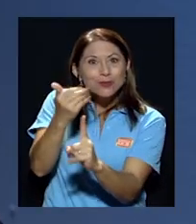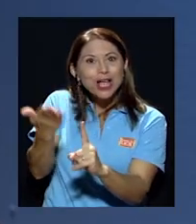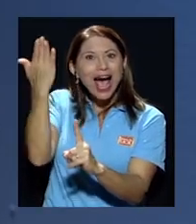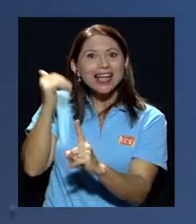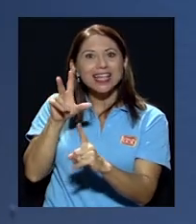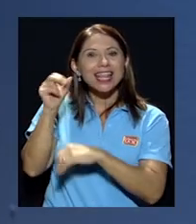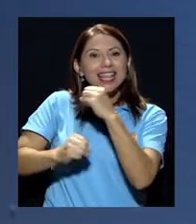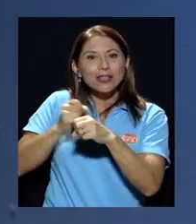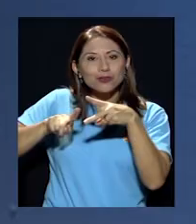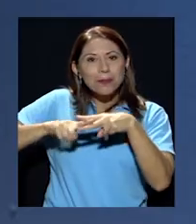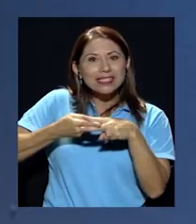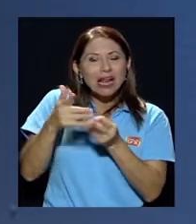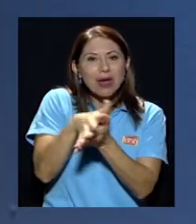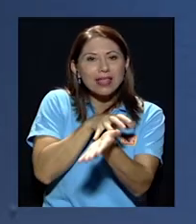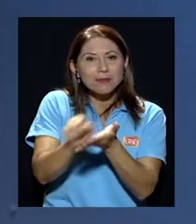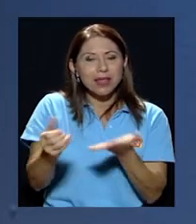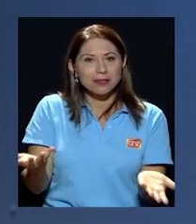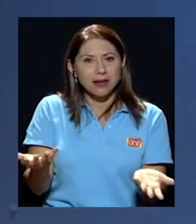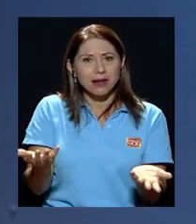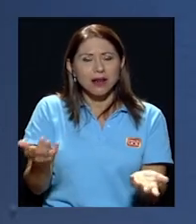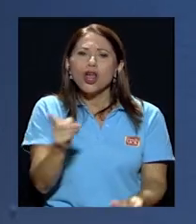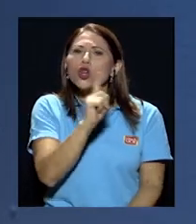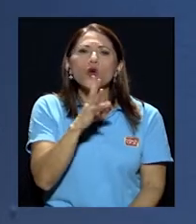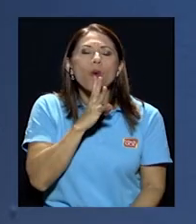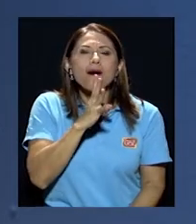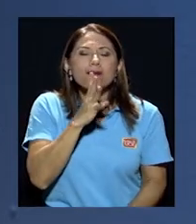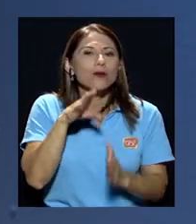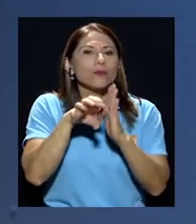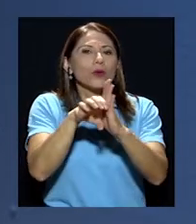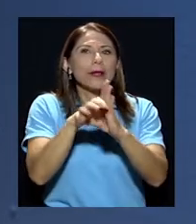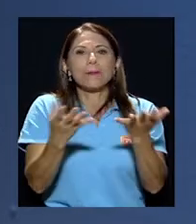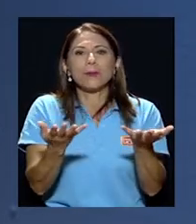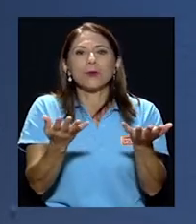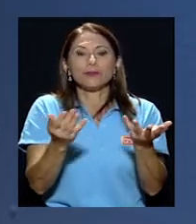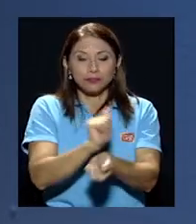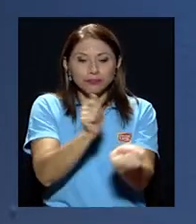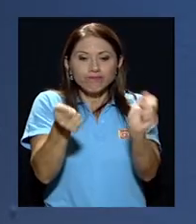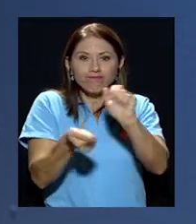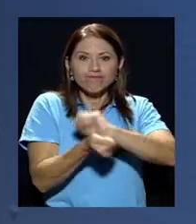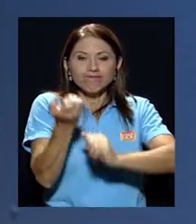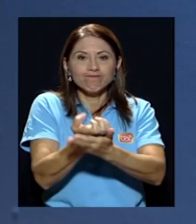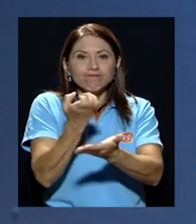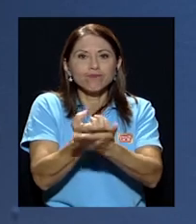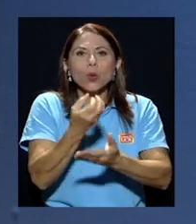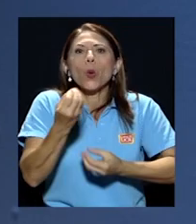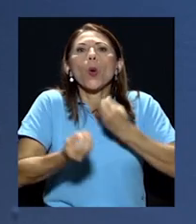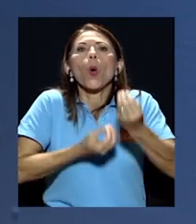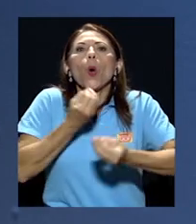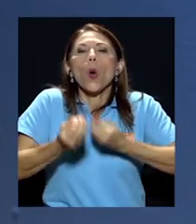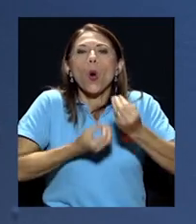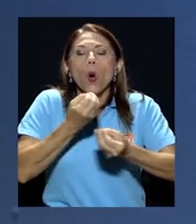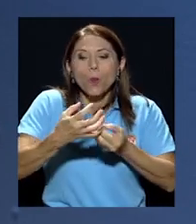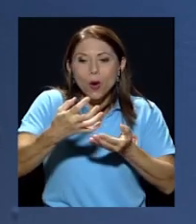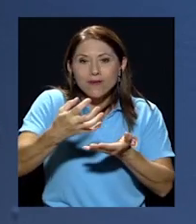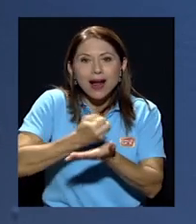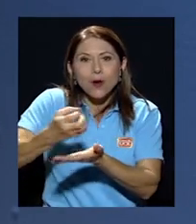a despedazar no hablaron por ejemplo en la reforma económica de cómo iban a cobrar cómo debía